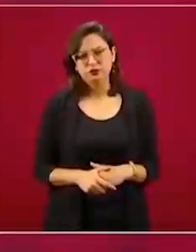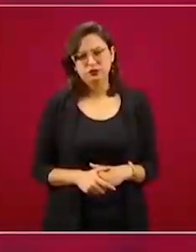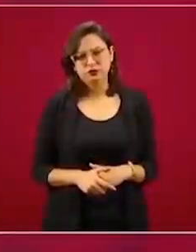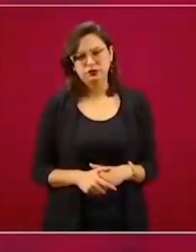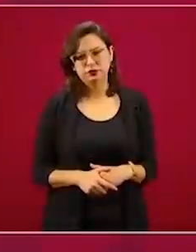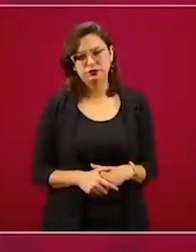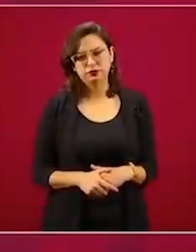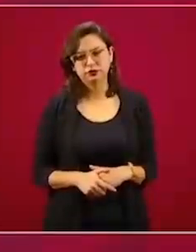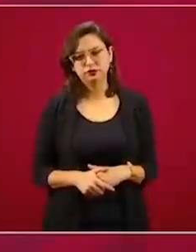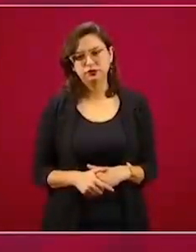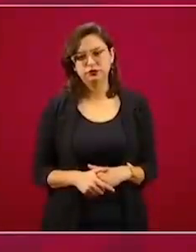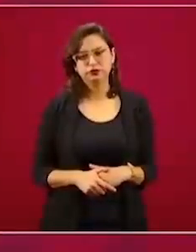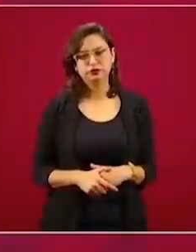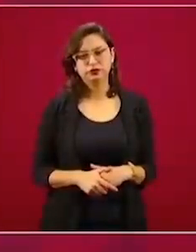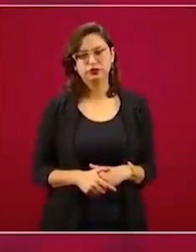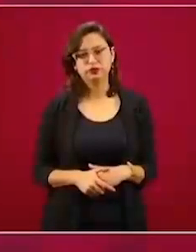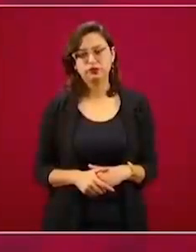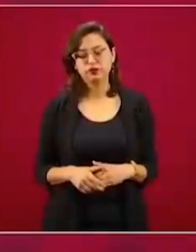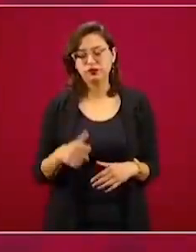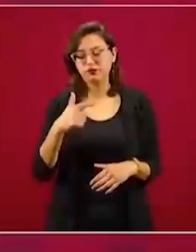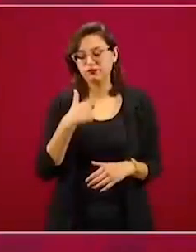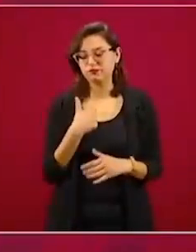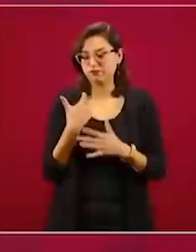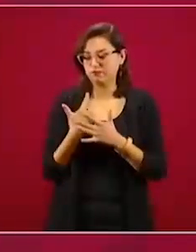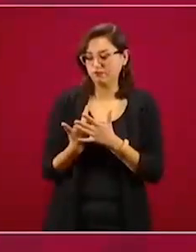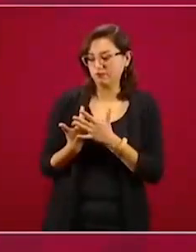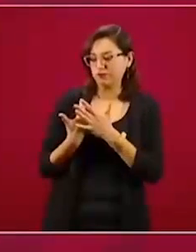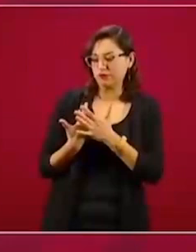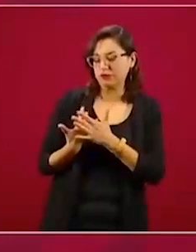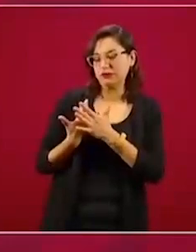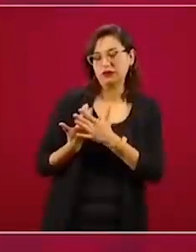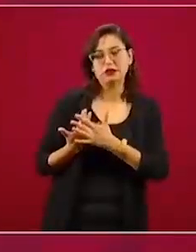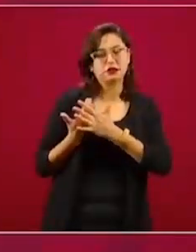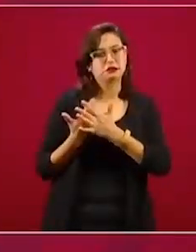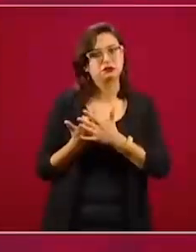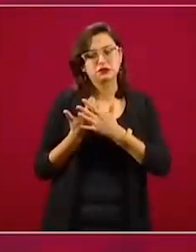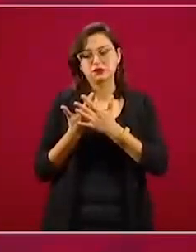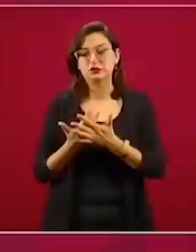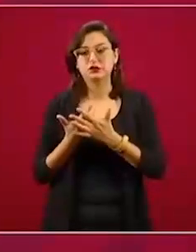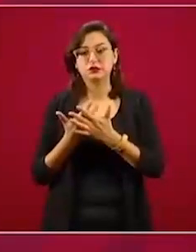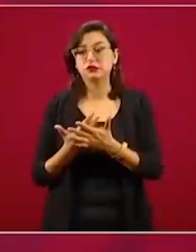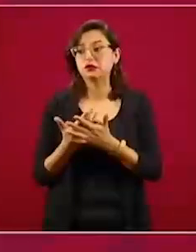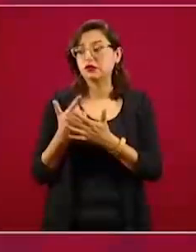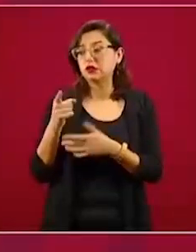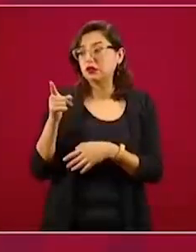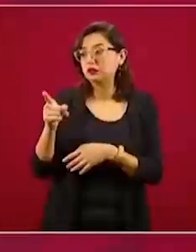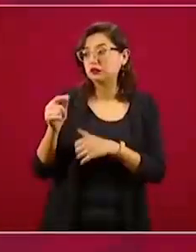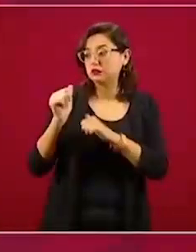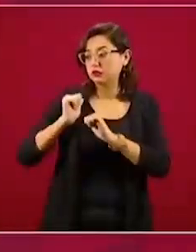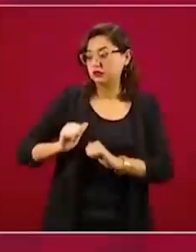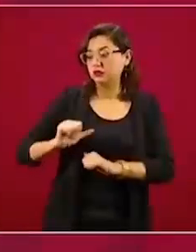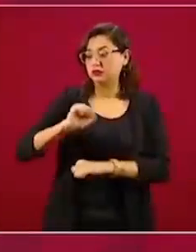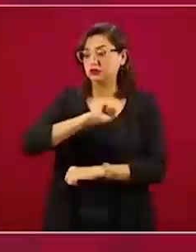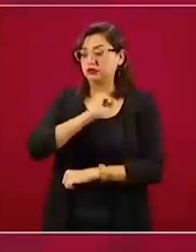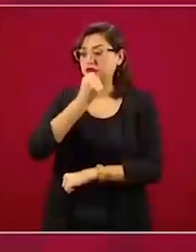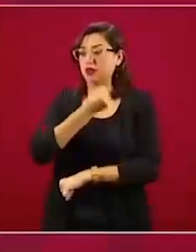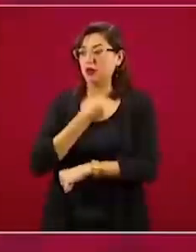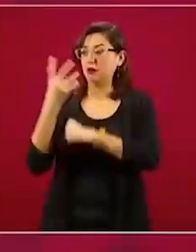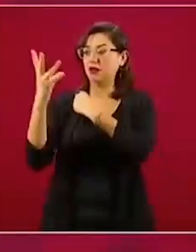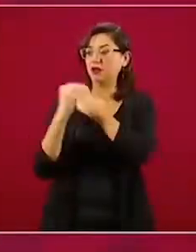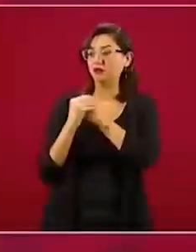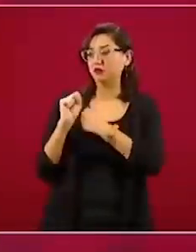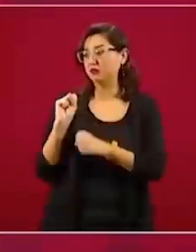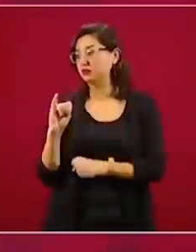espero la autorización de las autoridades sanitarias, porque quiero ir ya a